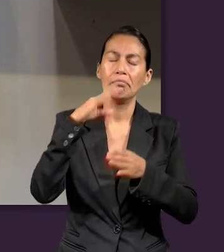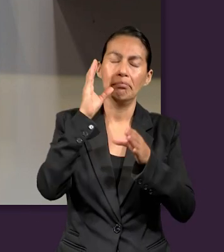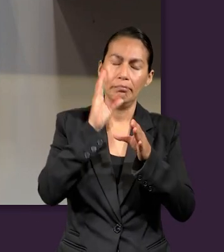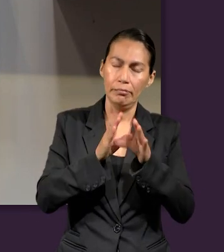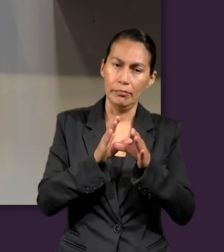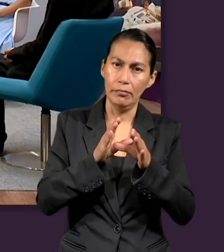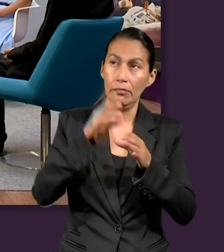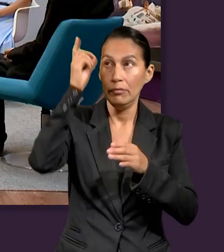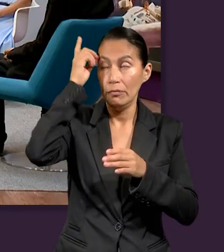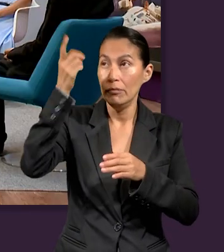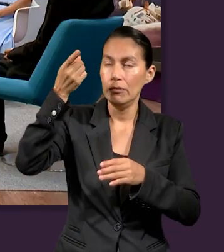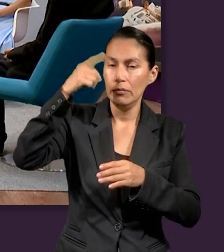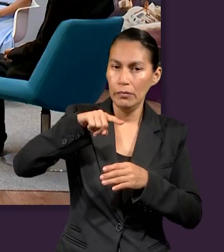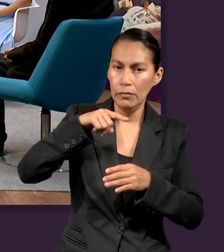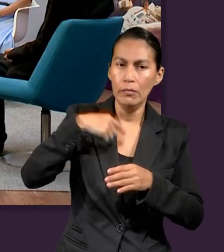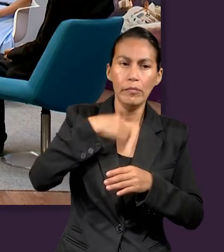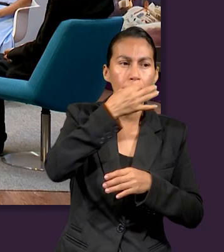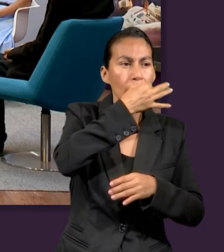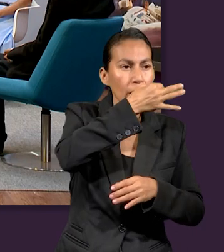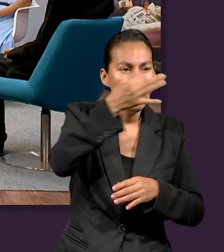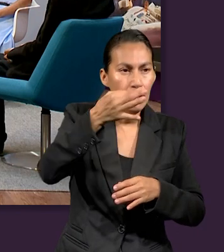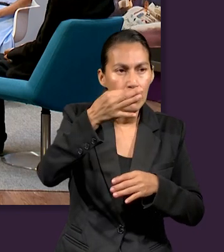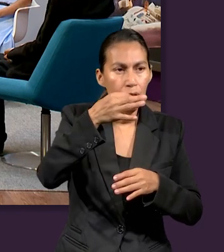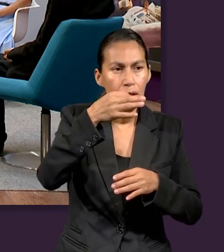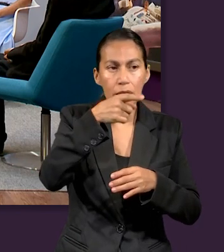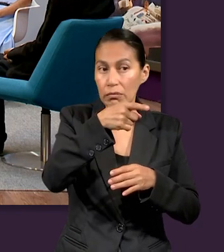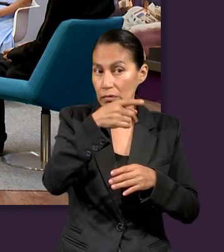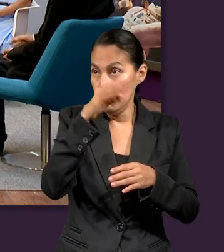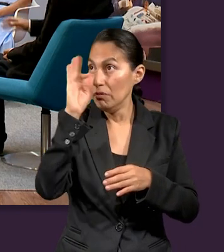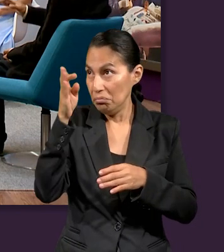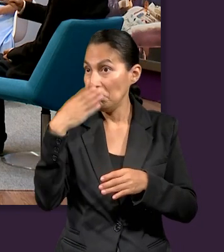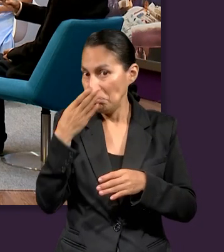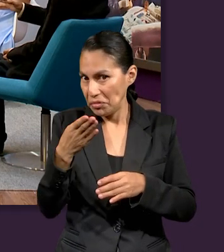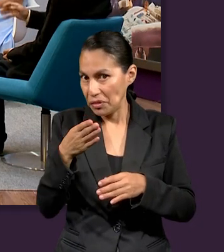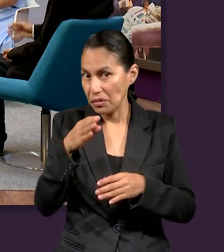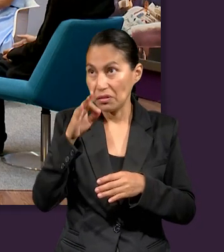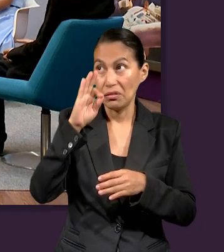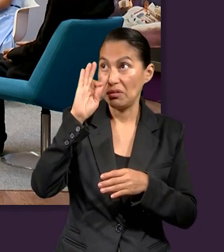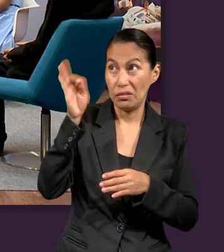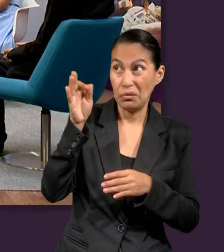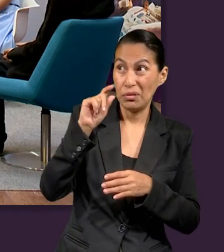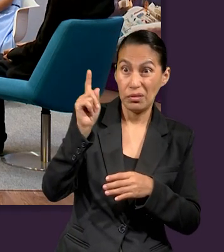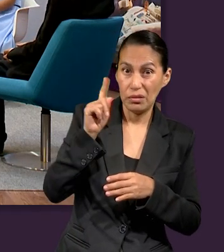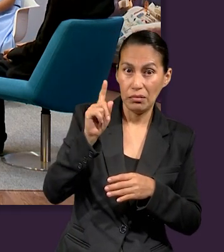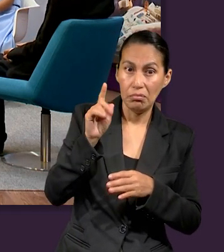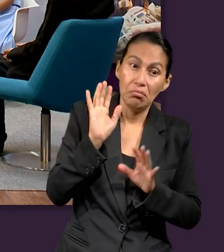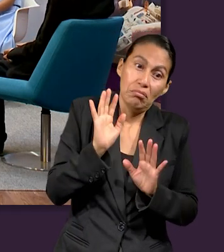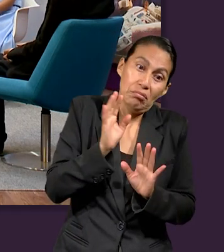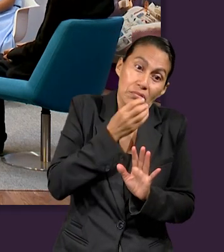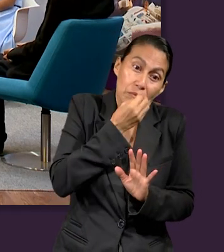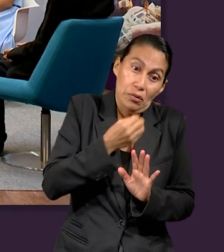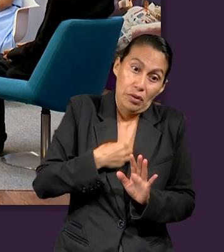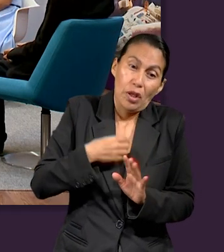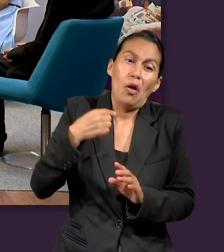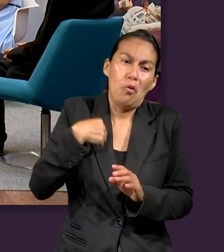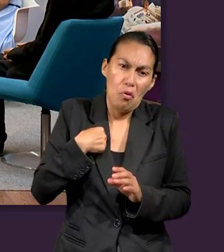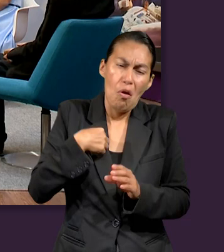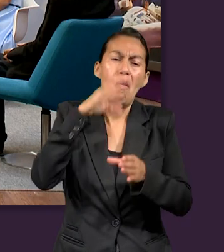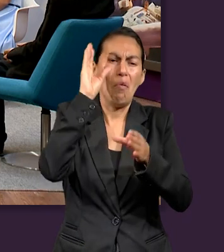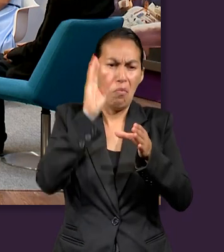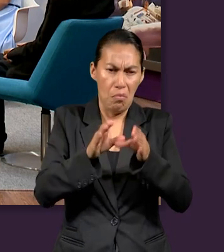Cumplí mi trabajo. ¿Y la decisión es? Ya de la otra persona. Yo la media la cumplí.